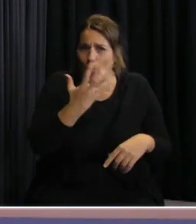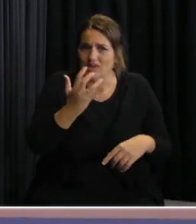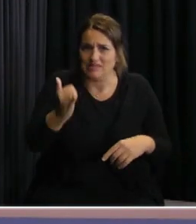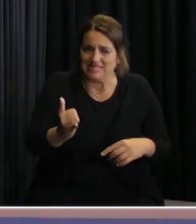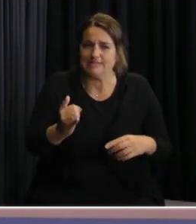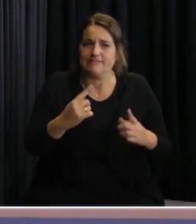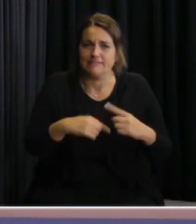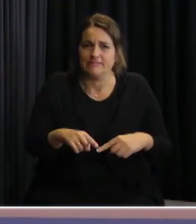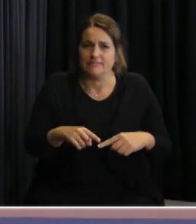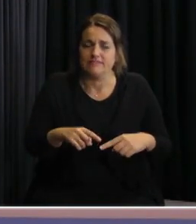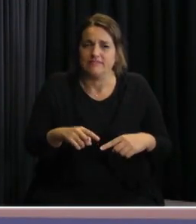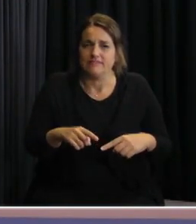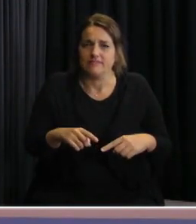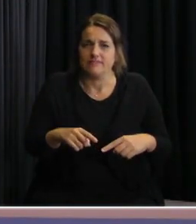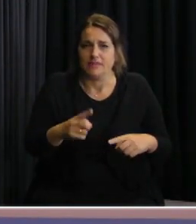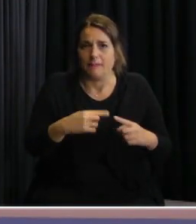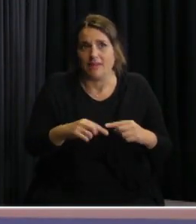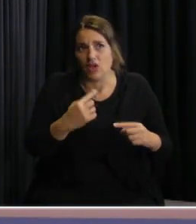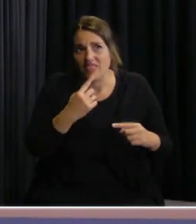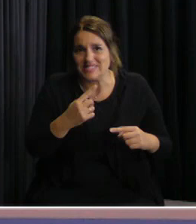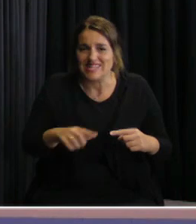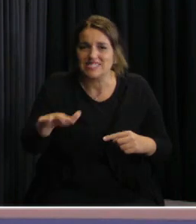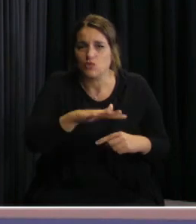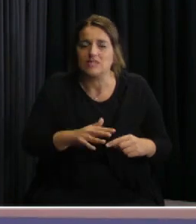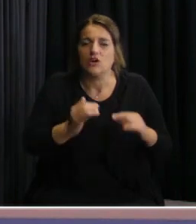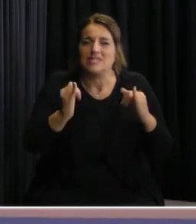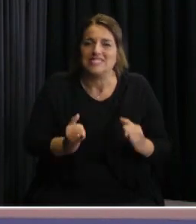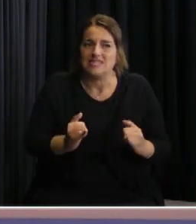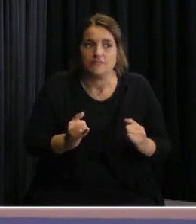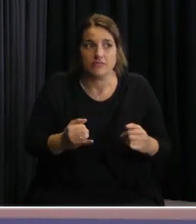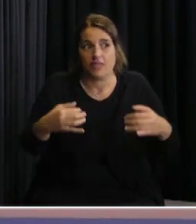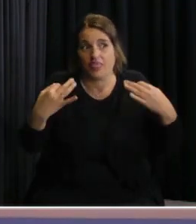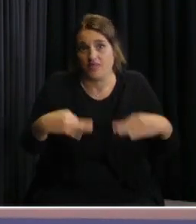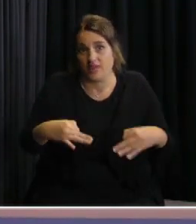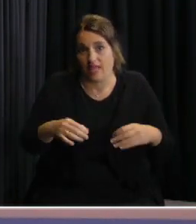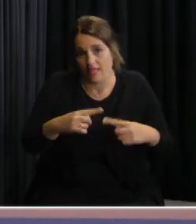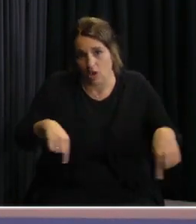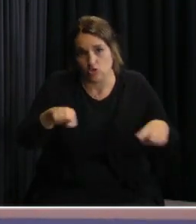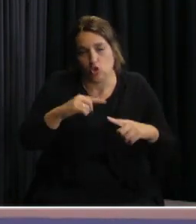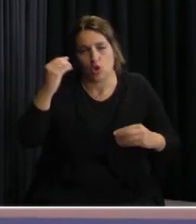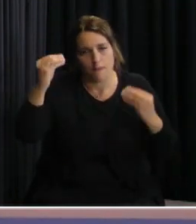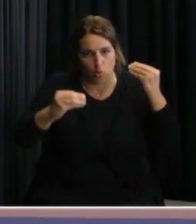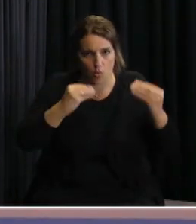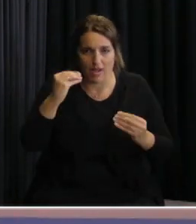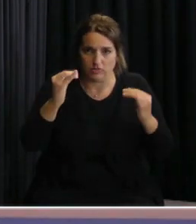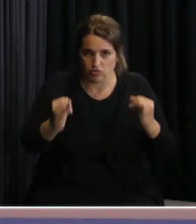decir que hay una situación que realmente nos preocupa mucho,